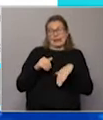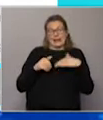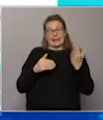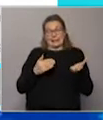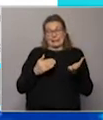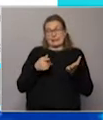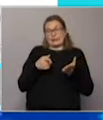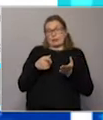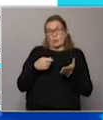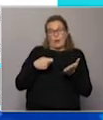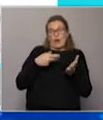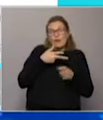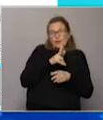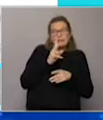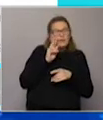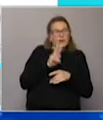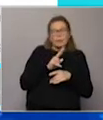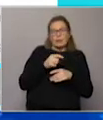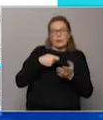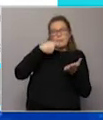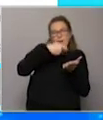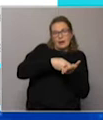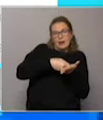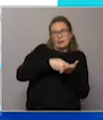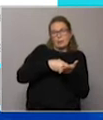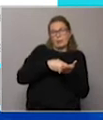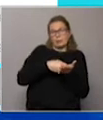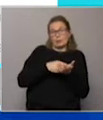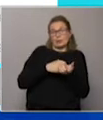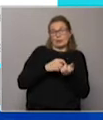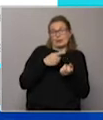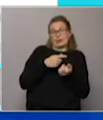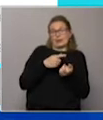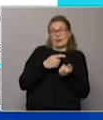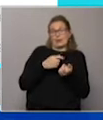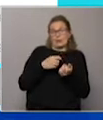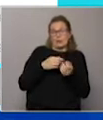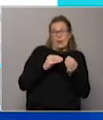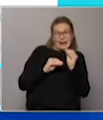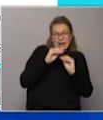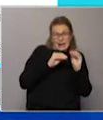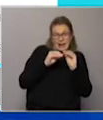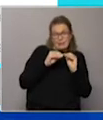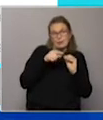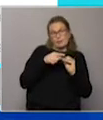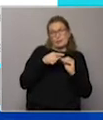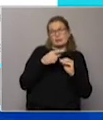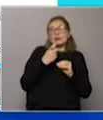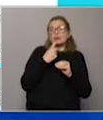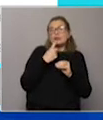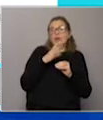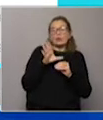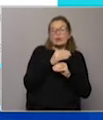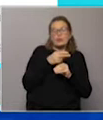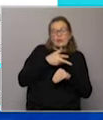es los vencimientos que tenían que enfrentar en ausencia de un canje o de una reestructuración. Básicamente, lo que está en rojo son todos